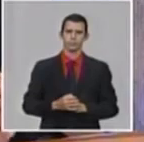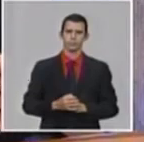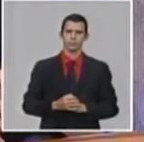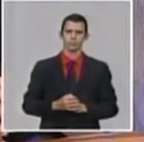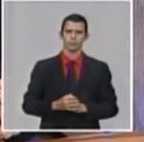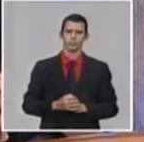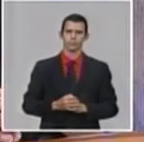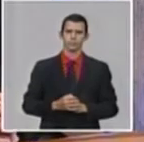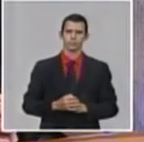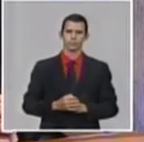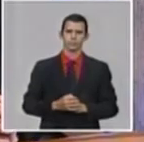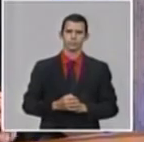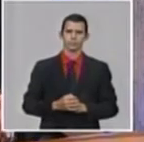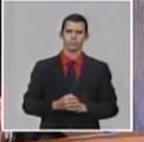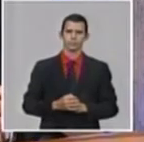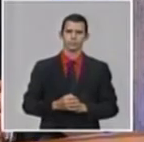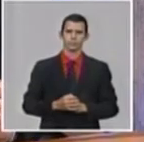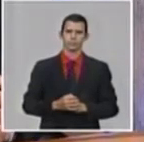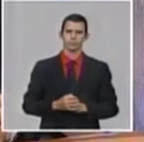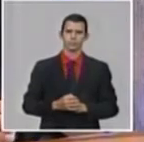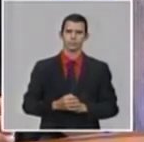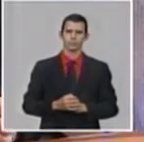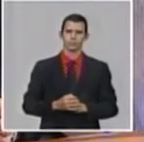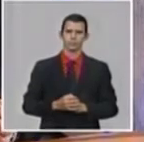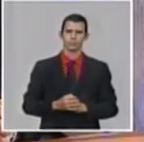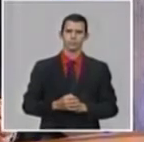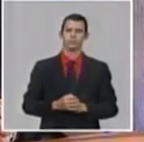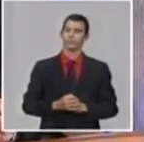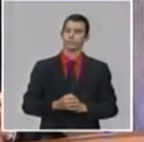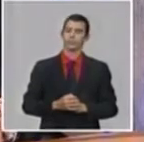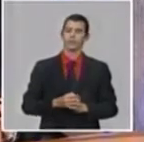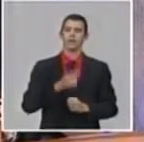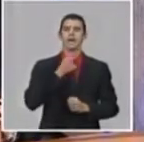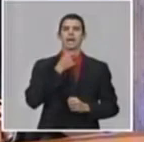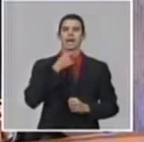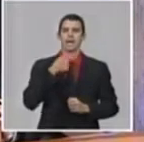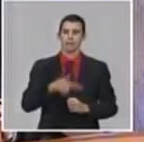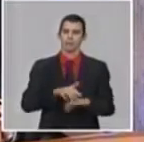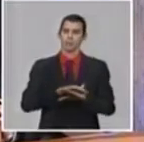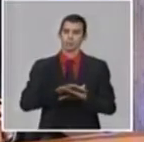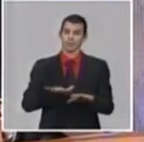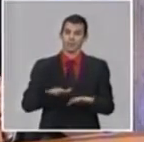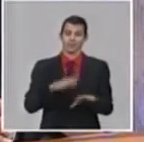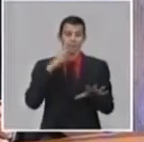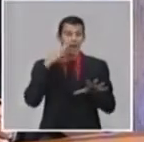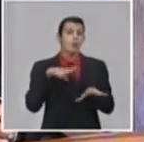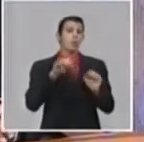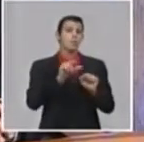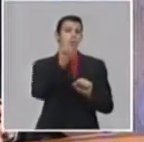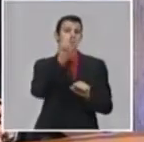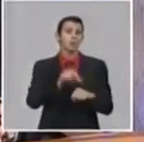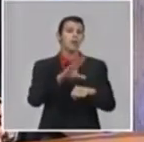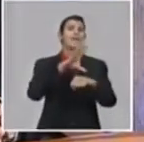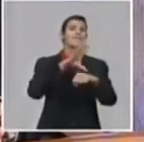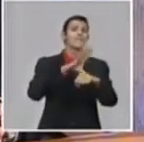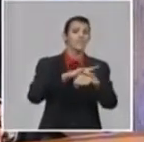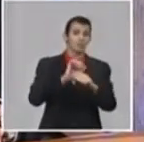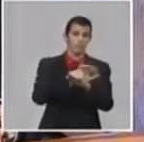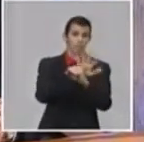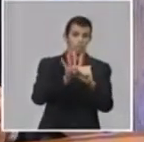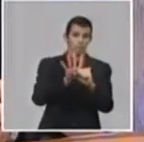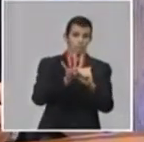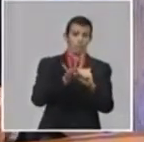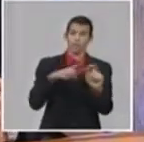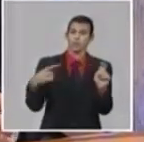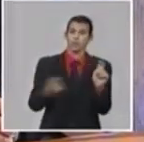de que una vez que los pacientes o las personas se infecten con el virus, evitar que pasen a un estado grave,